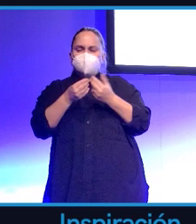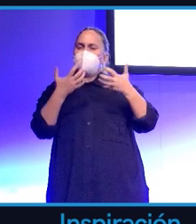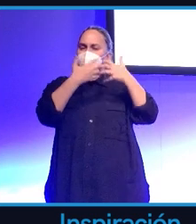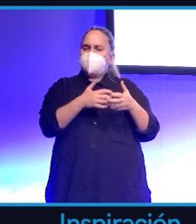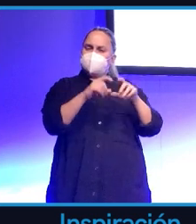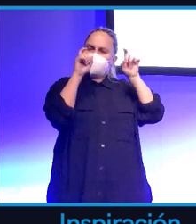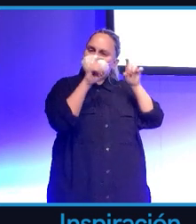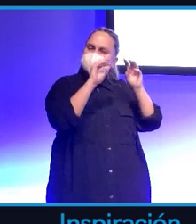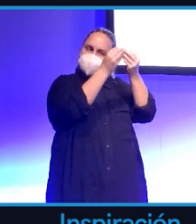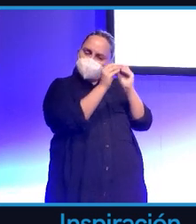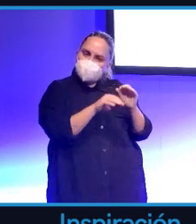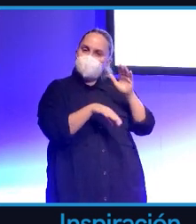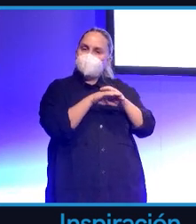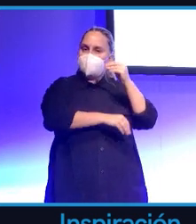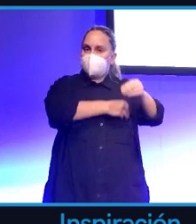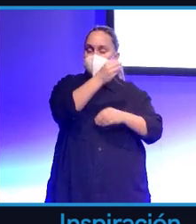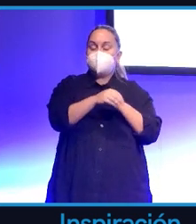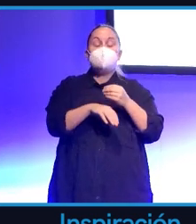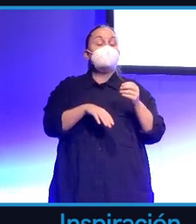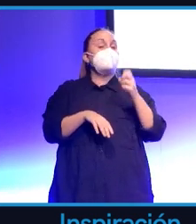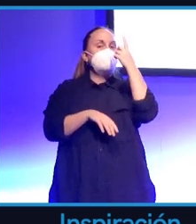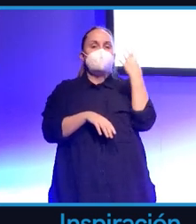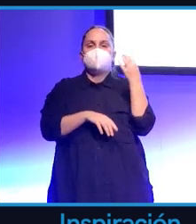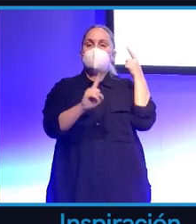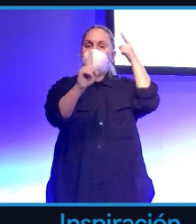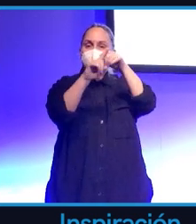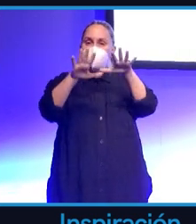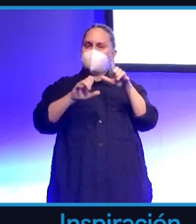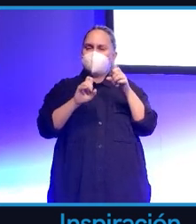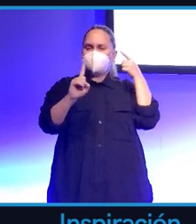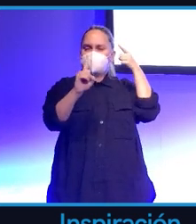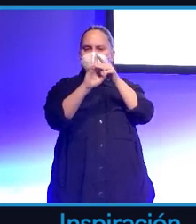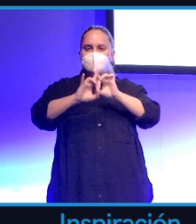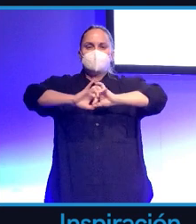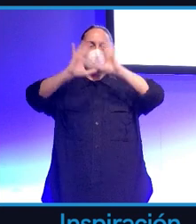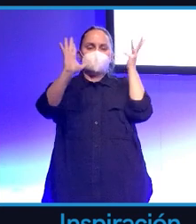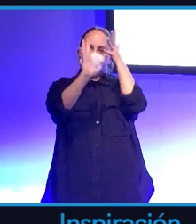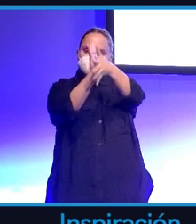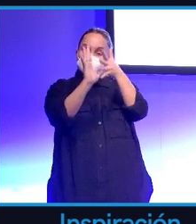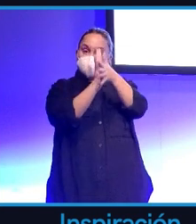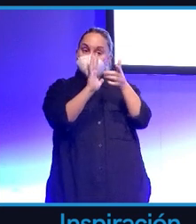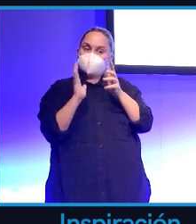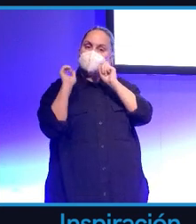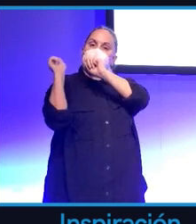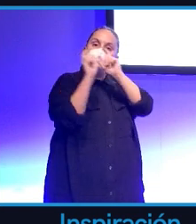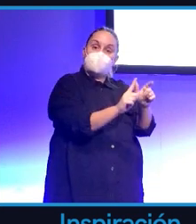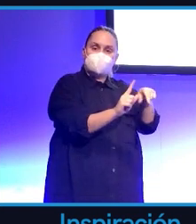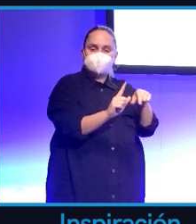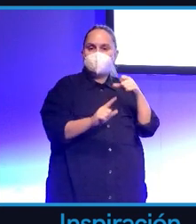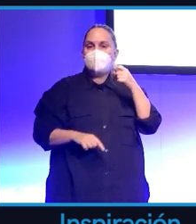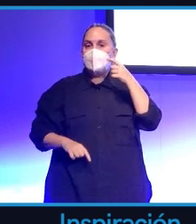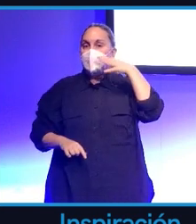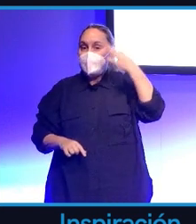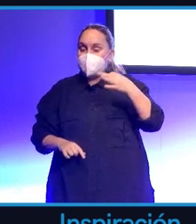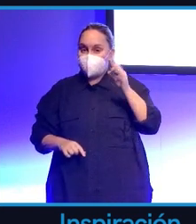definir unos objetivos de aprendizaje. Esos objetivos marcarán el aprendizaje de la máquina. Y aquí viene el primer peligro. Estos